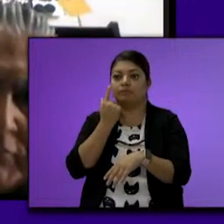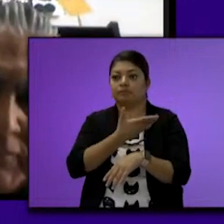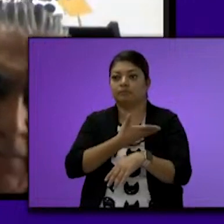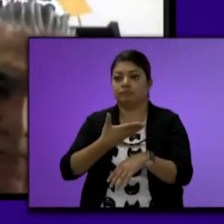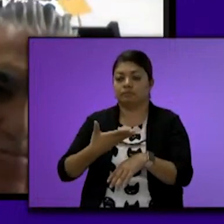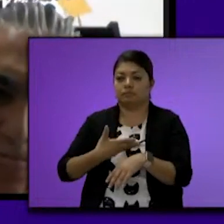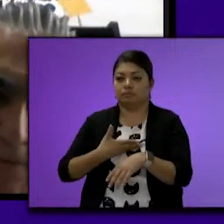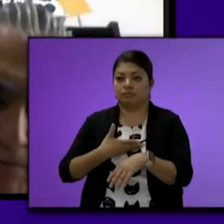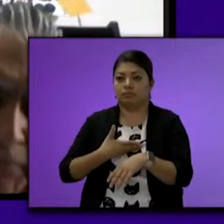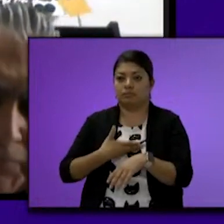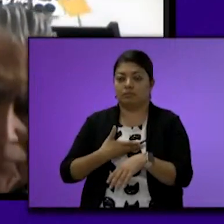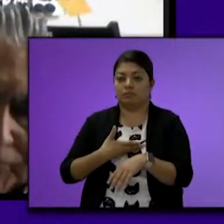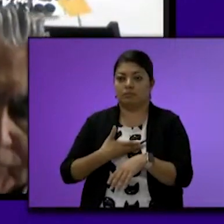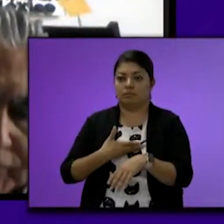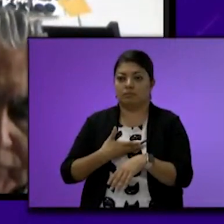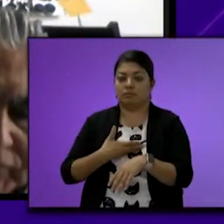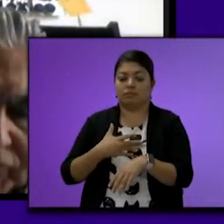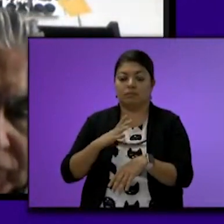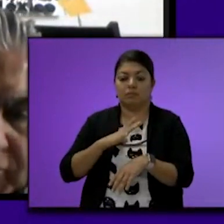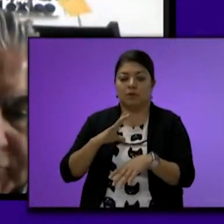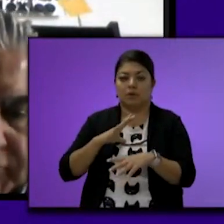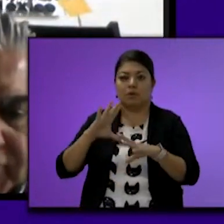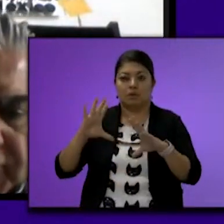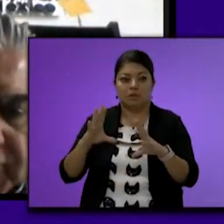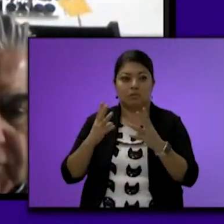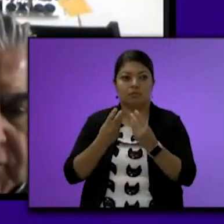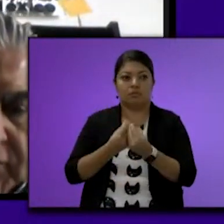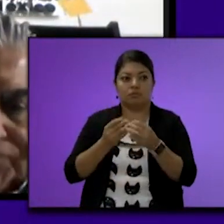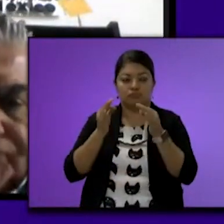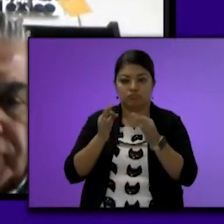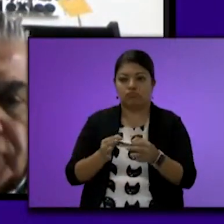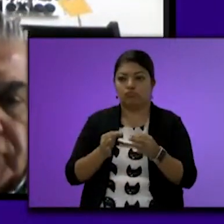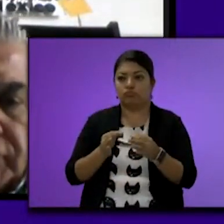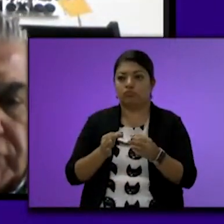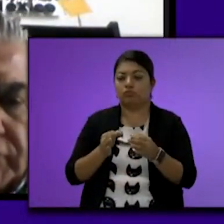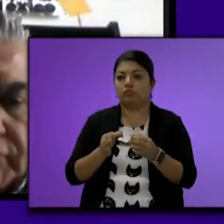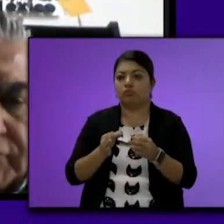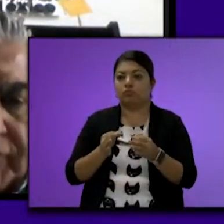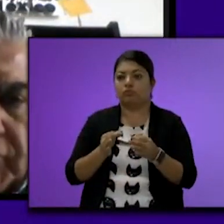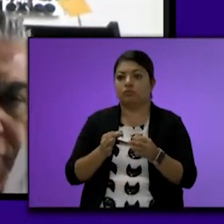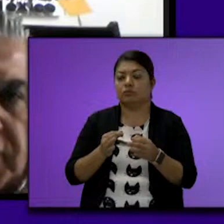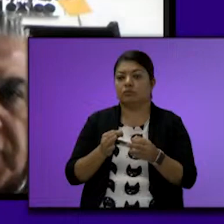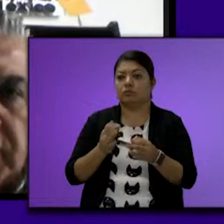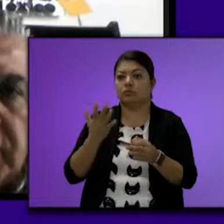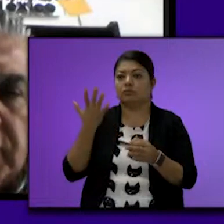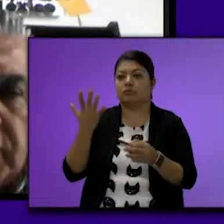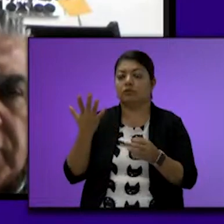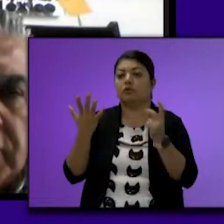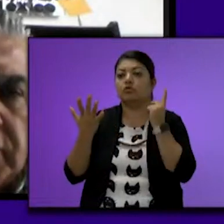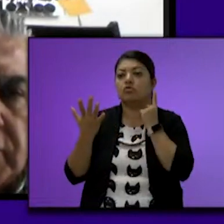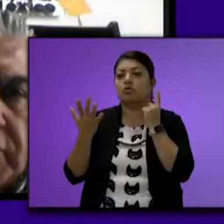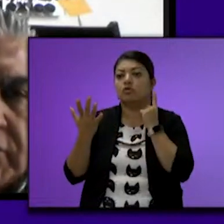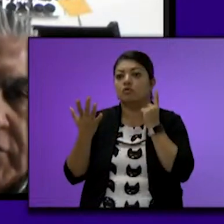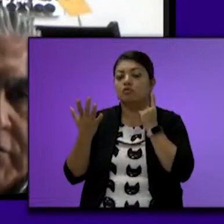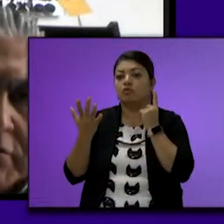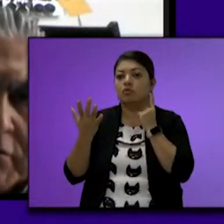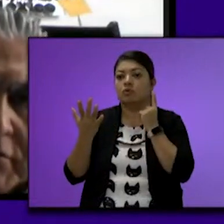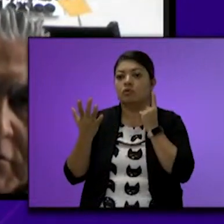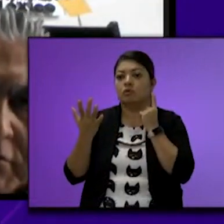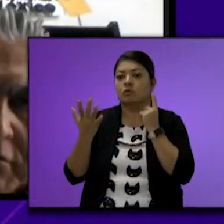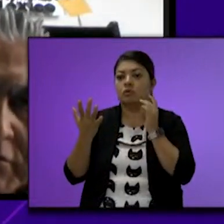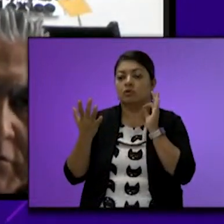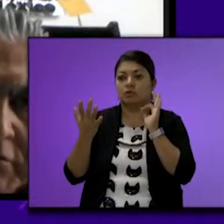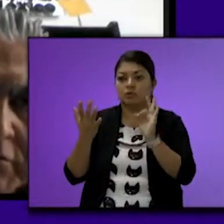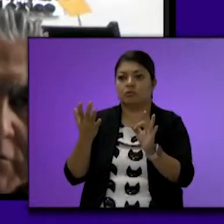Presidenta Estamos presentes Cinco diputados De los